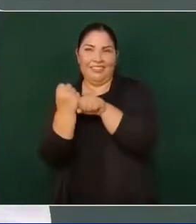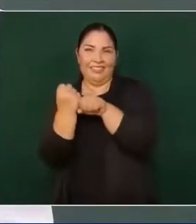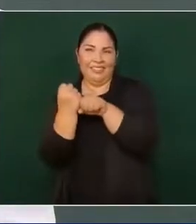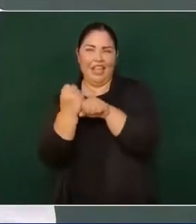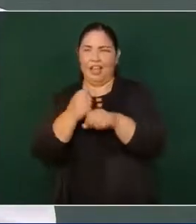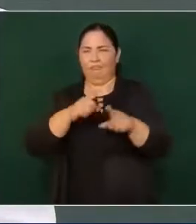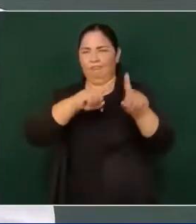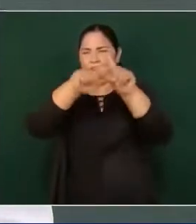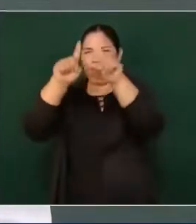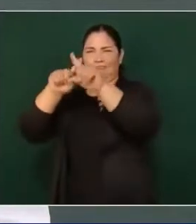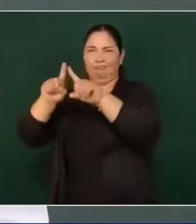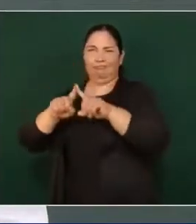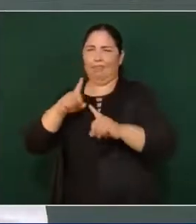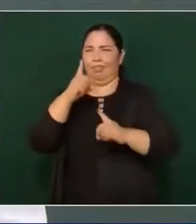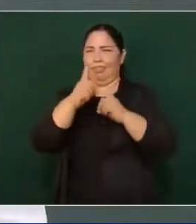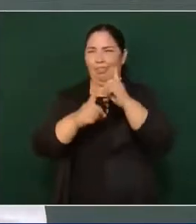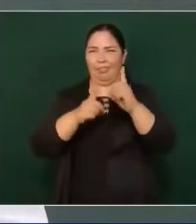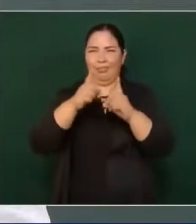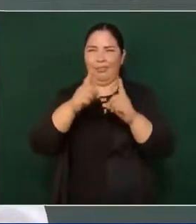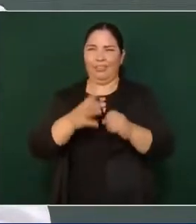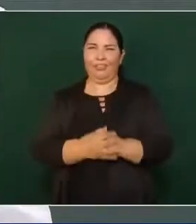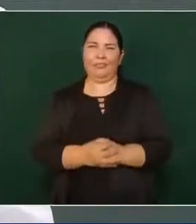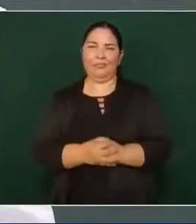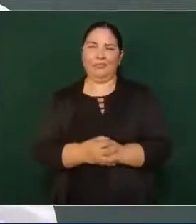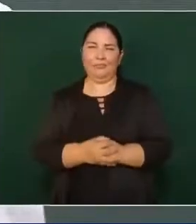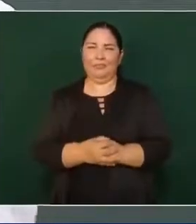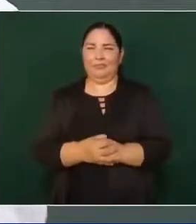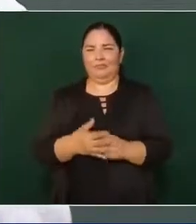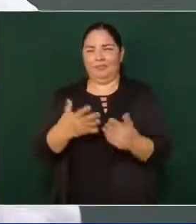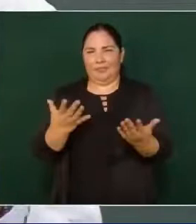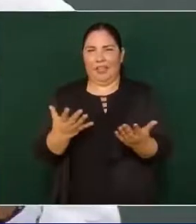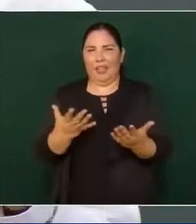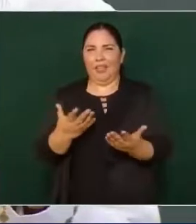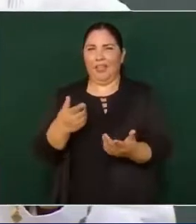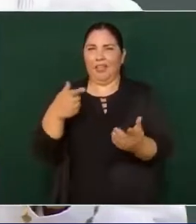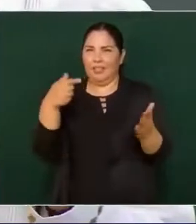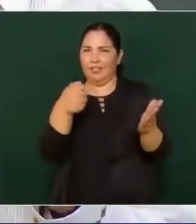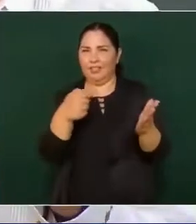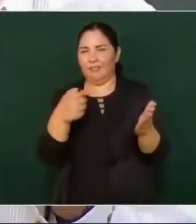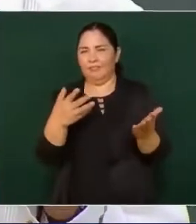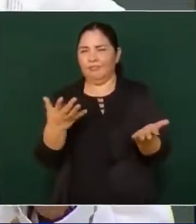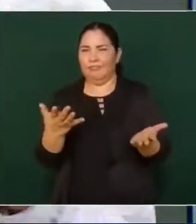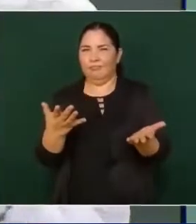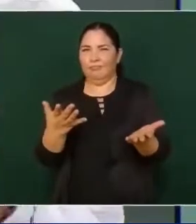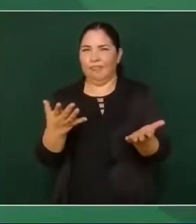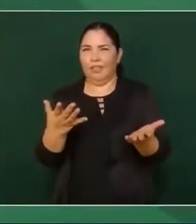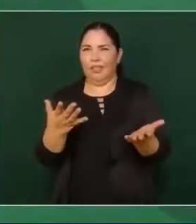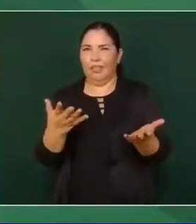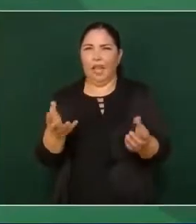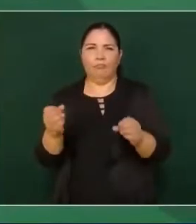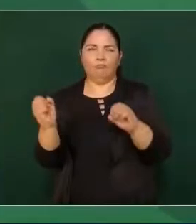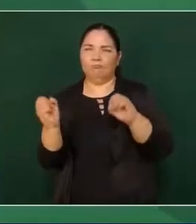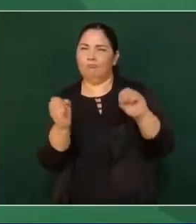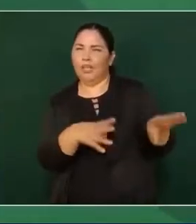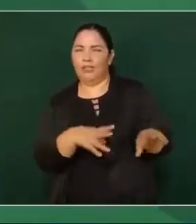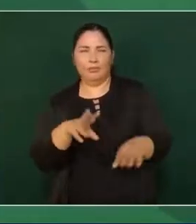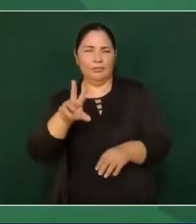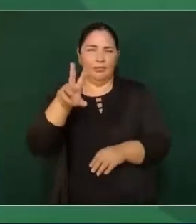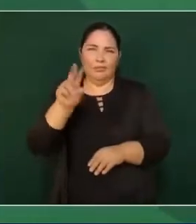pero a todos. Entonces, que haya eso, que no se abandone